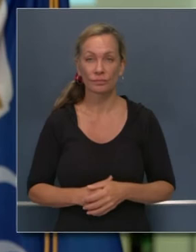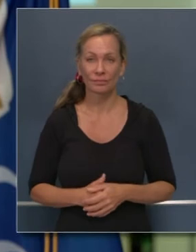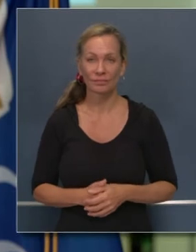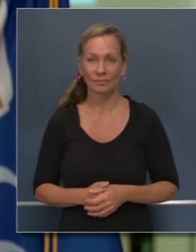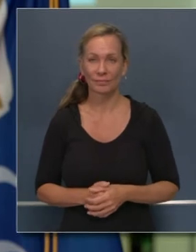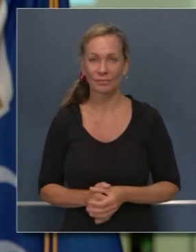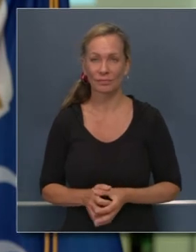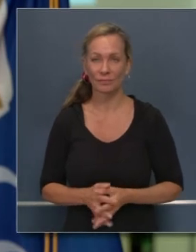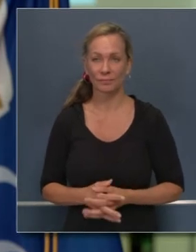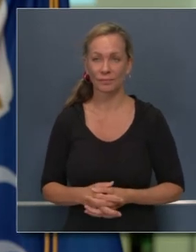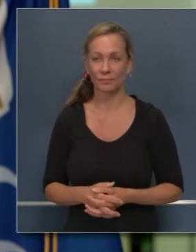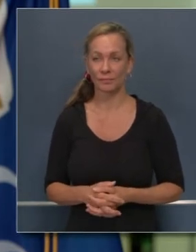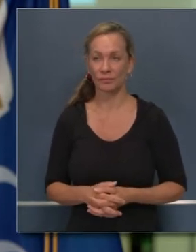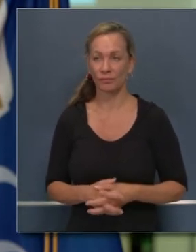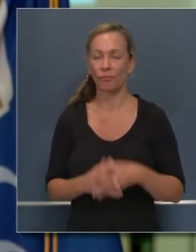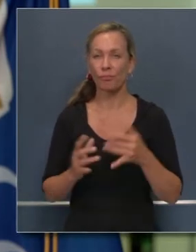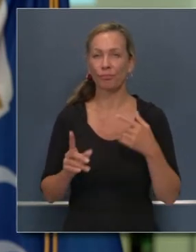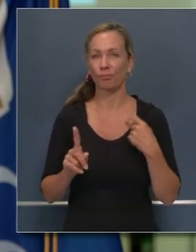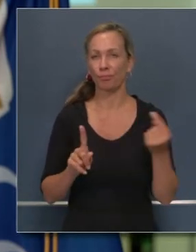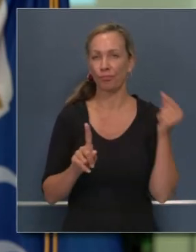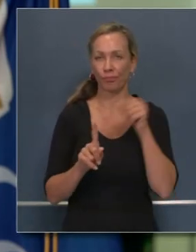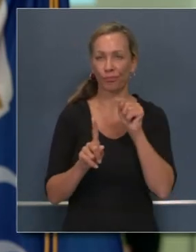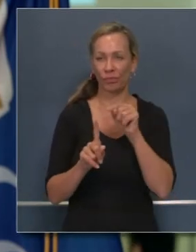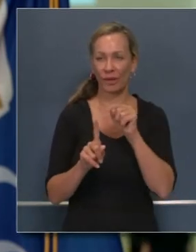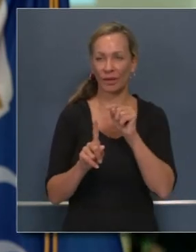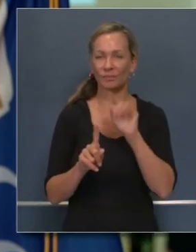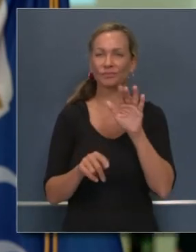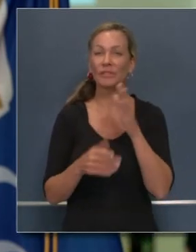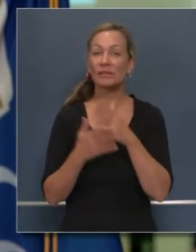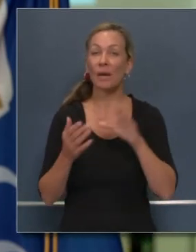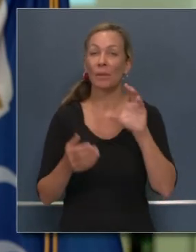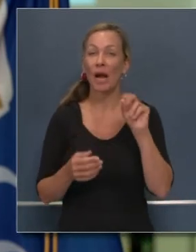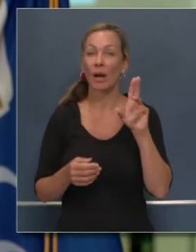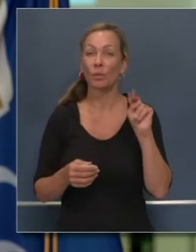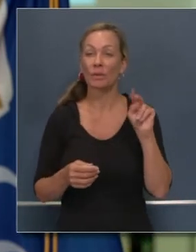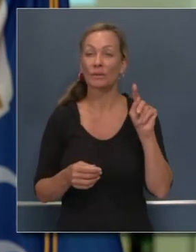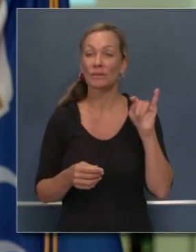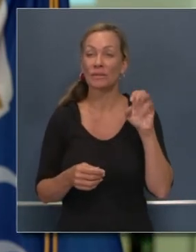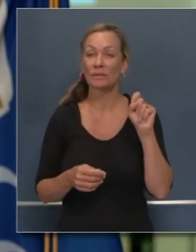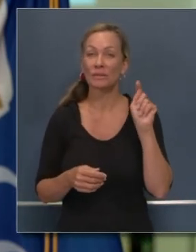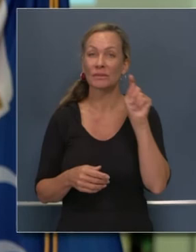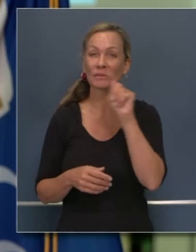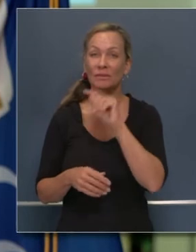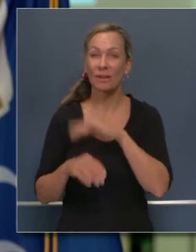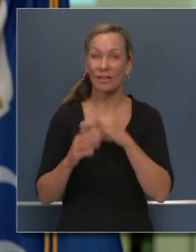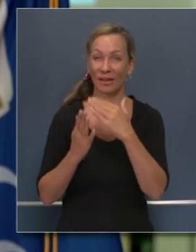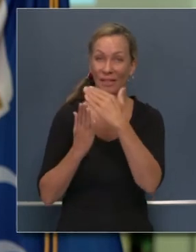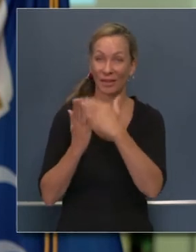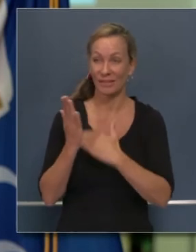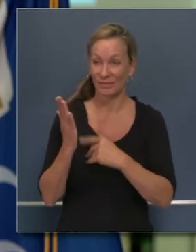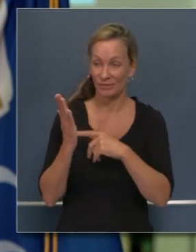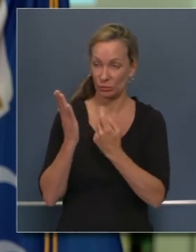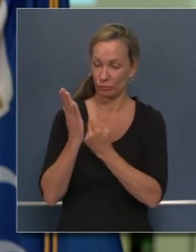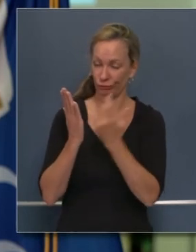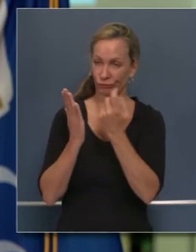Regresando al tema de los condados bajo vigilancia, hay muchos